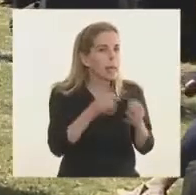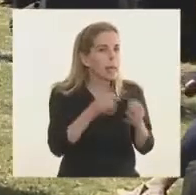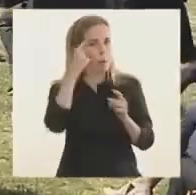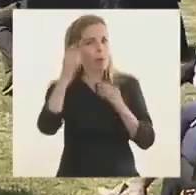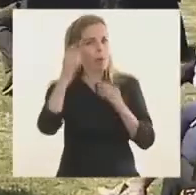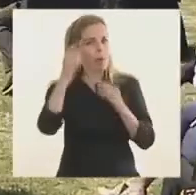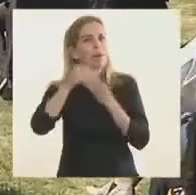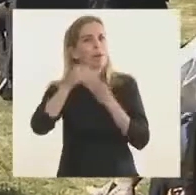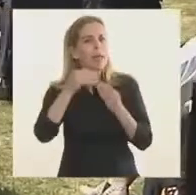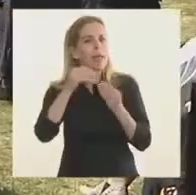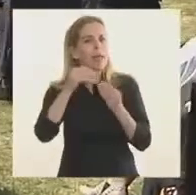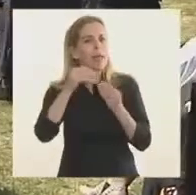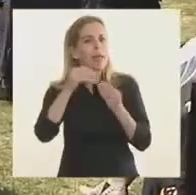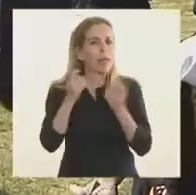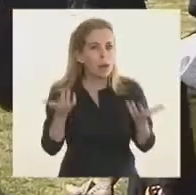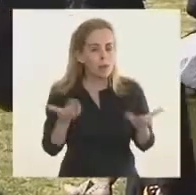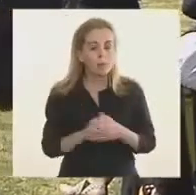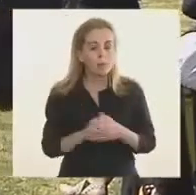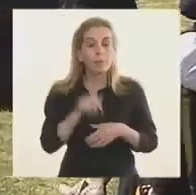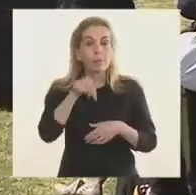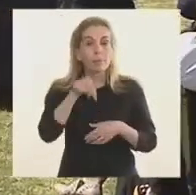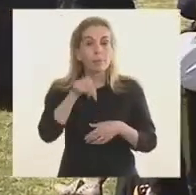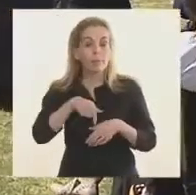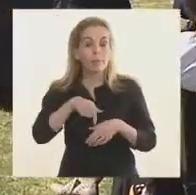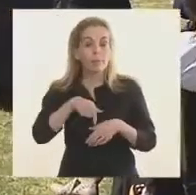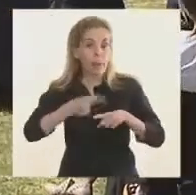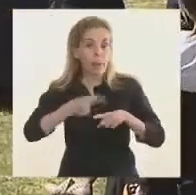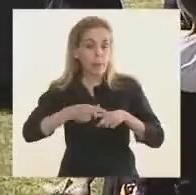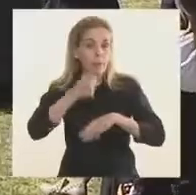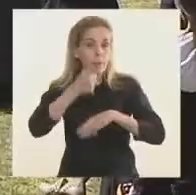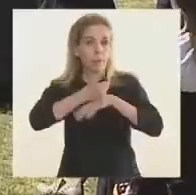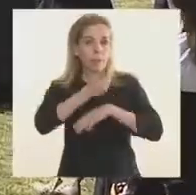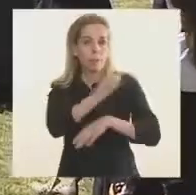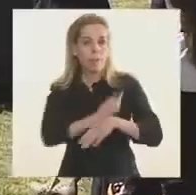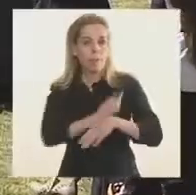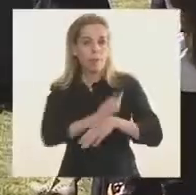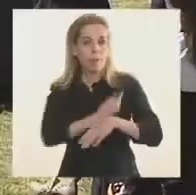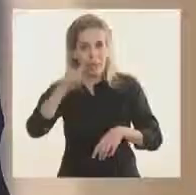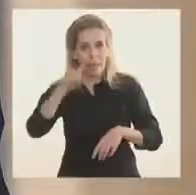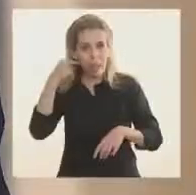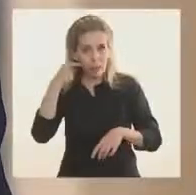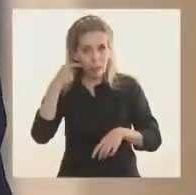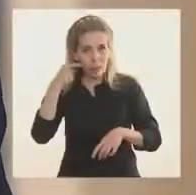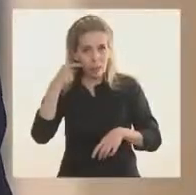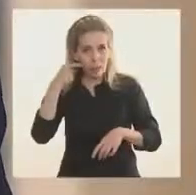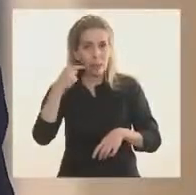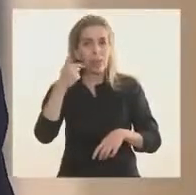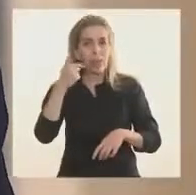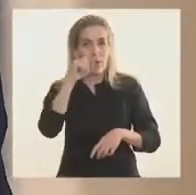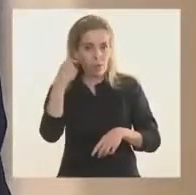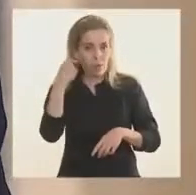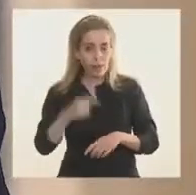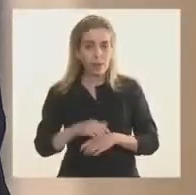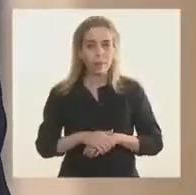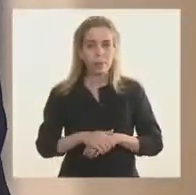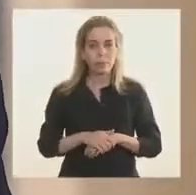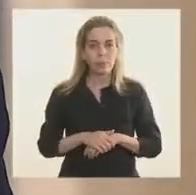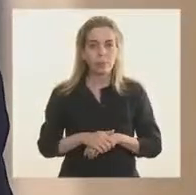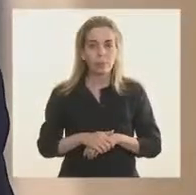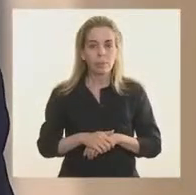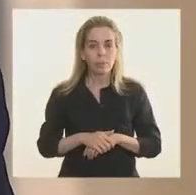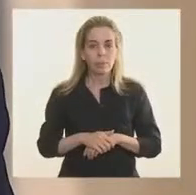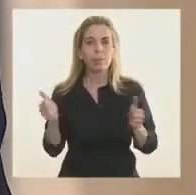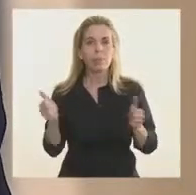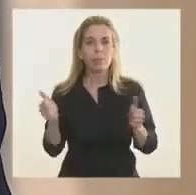afectadas. Preside este acto el señor Presidente de la Nación, doctor Alberto Fernández. Lo